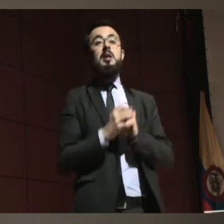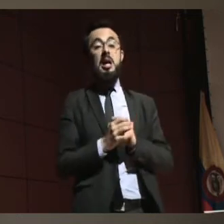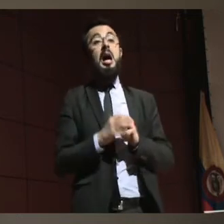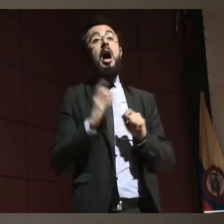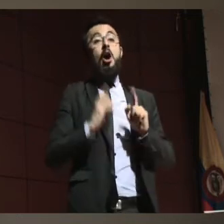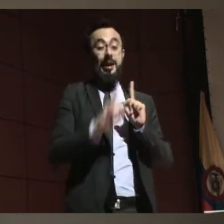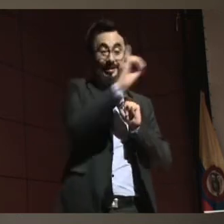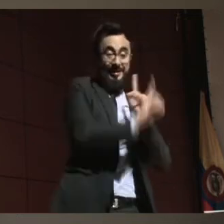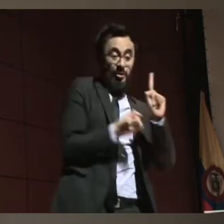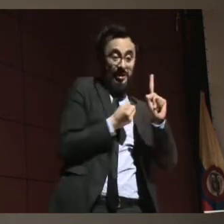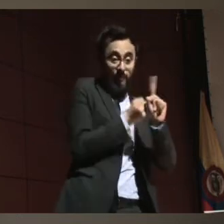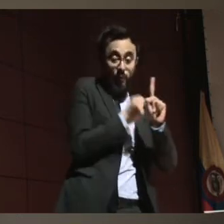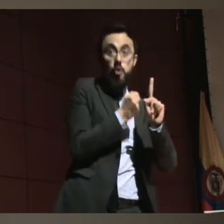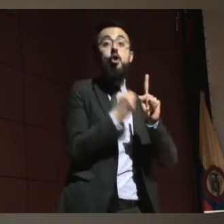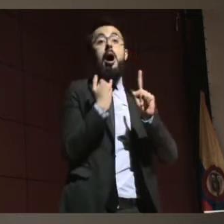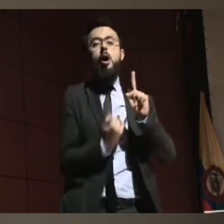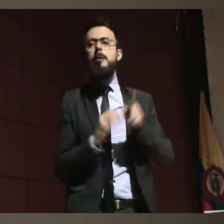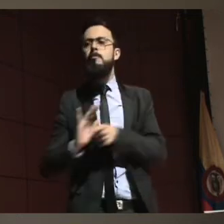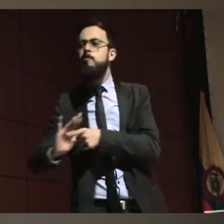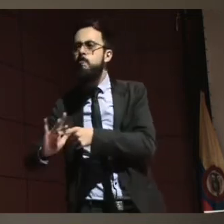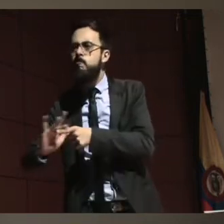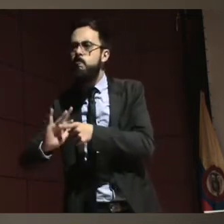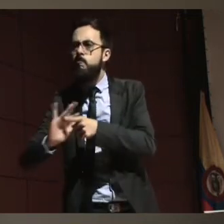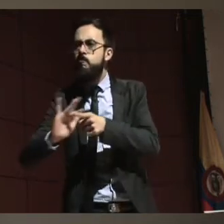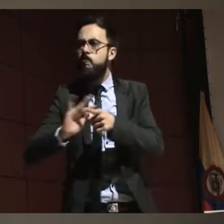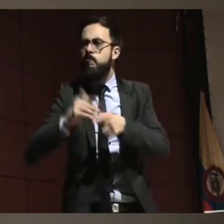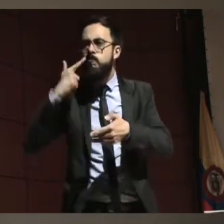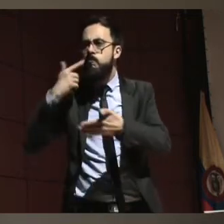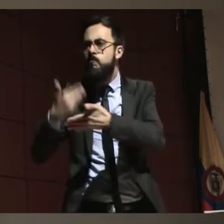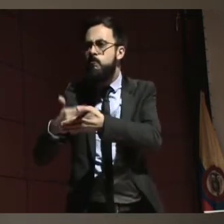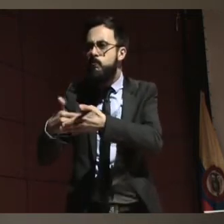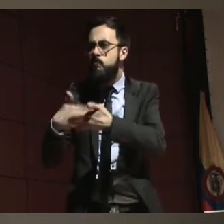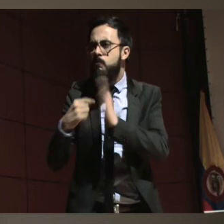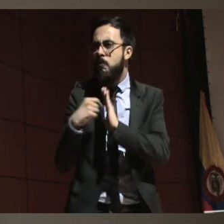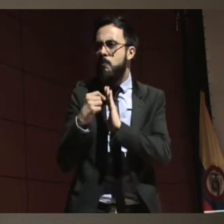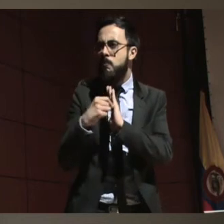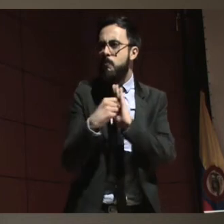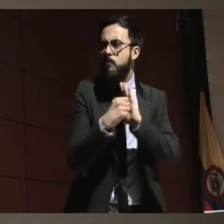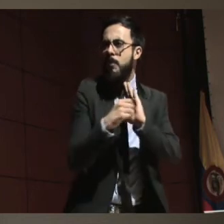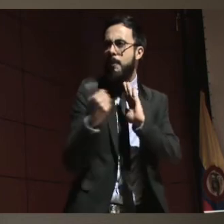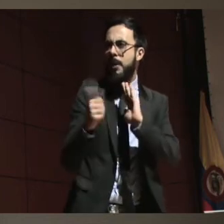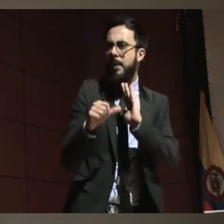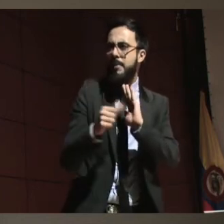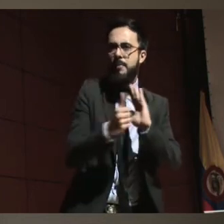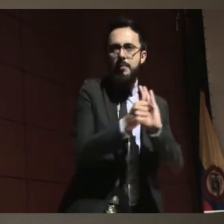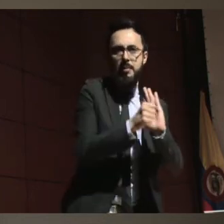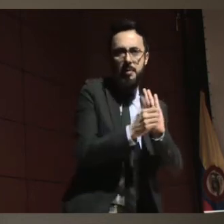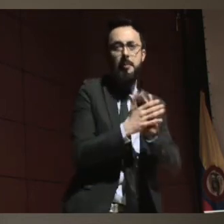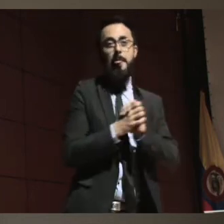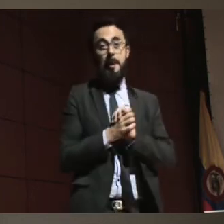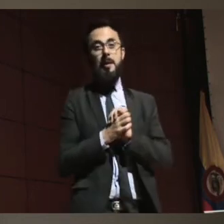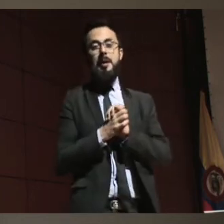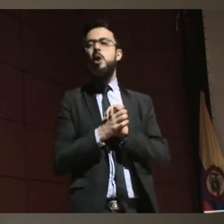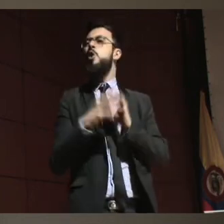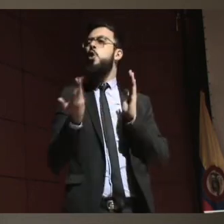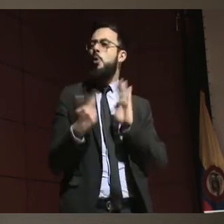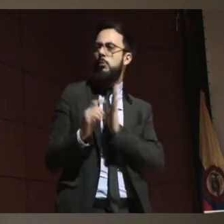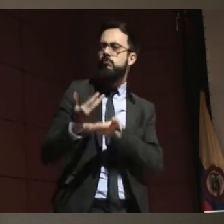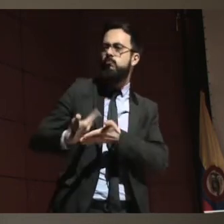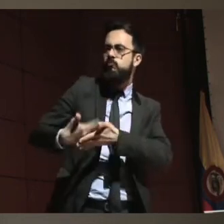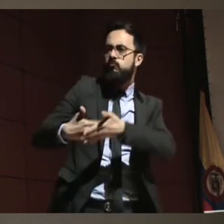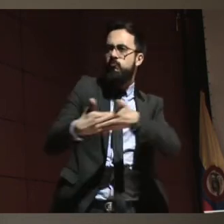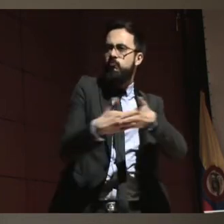que estamos validando. Porque a a medida que se hace la validación con algunas personas